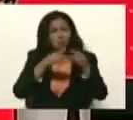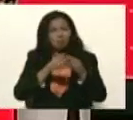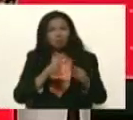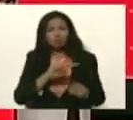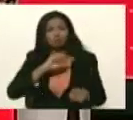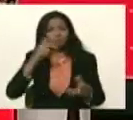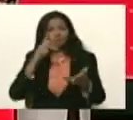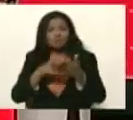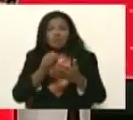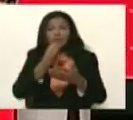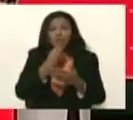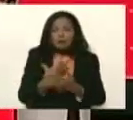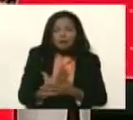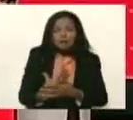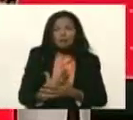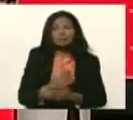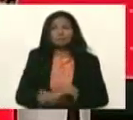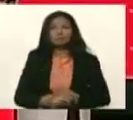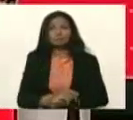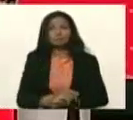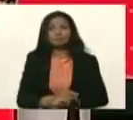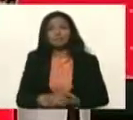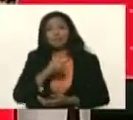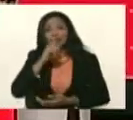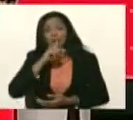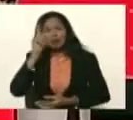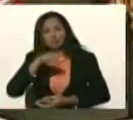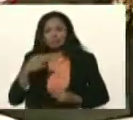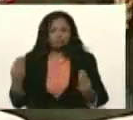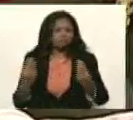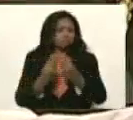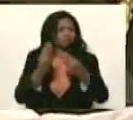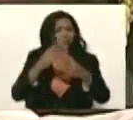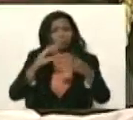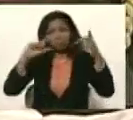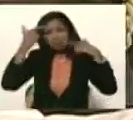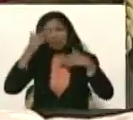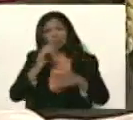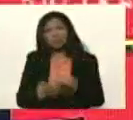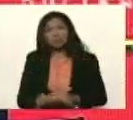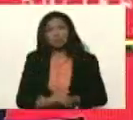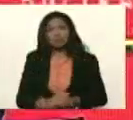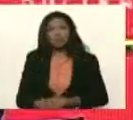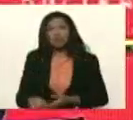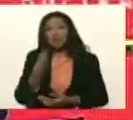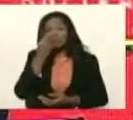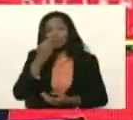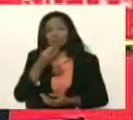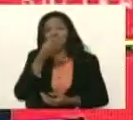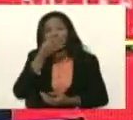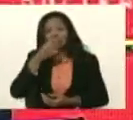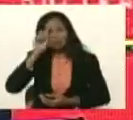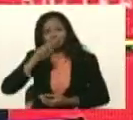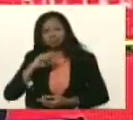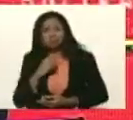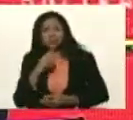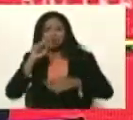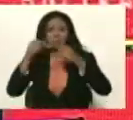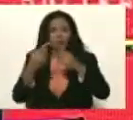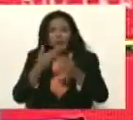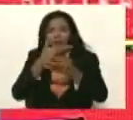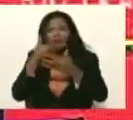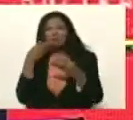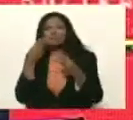estuvimos en las buenas, y en las malas, dice, estuvimos en las verdes, y en las